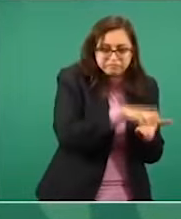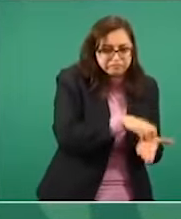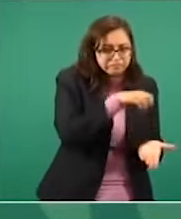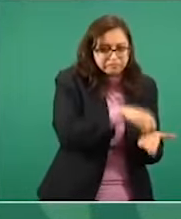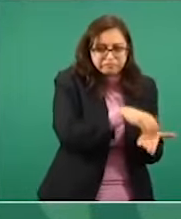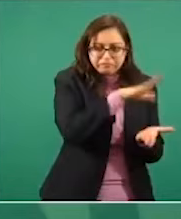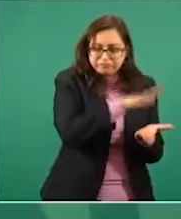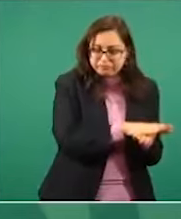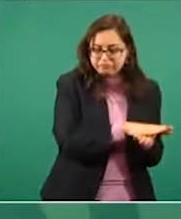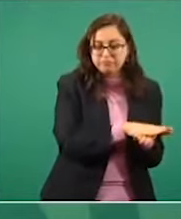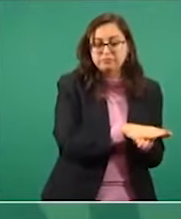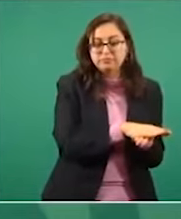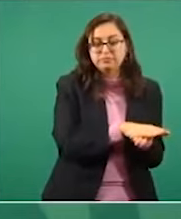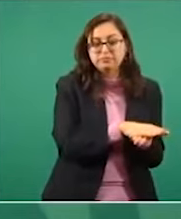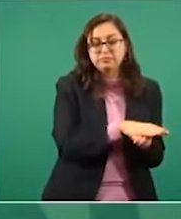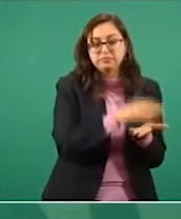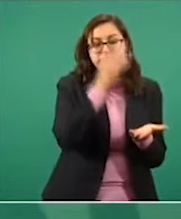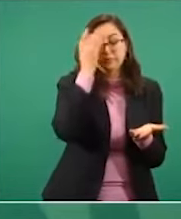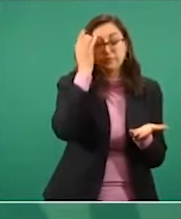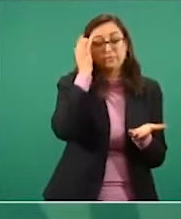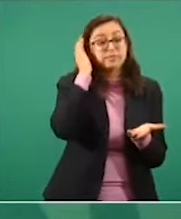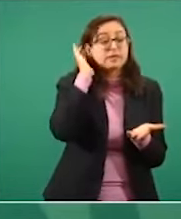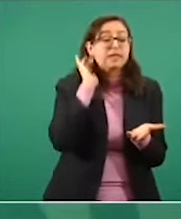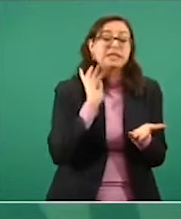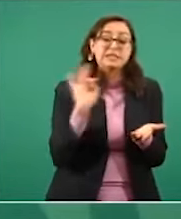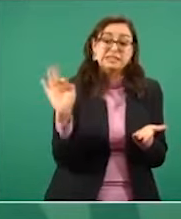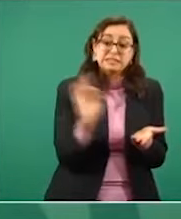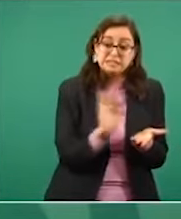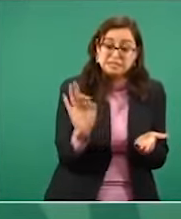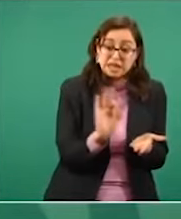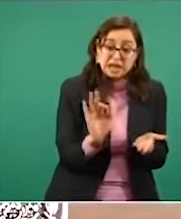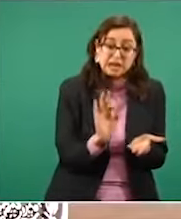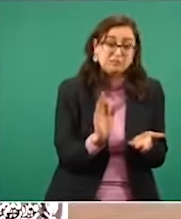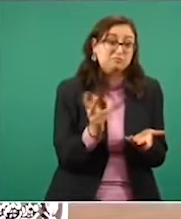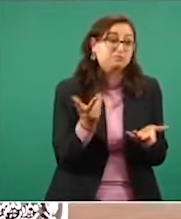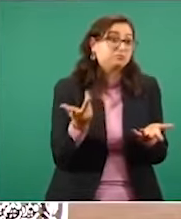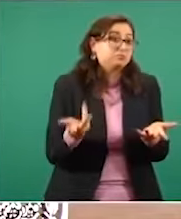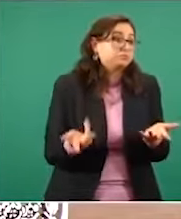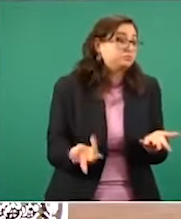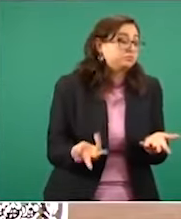manifestando